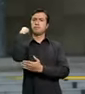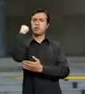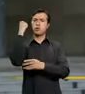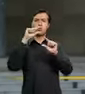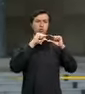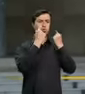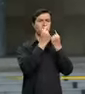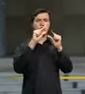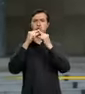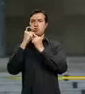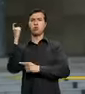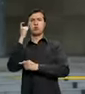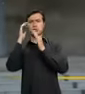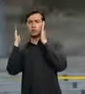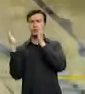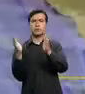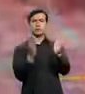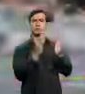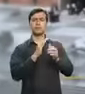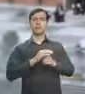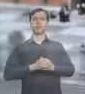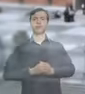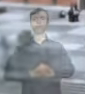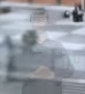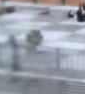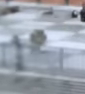derechos de grupos de atención prioritaria.